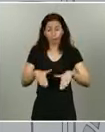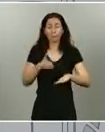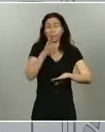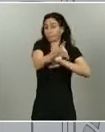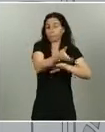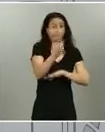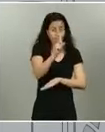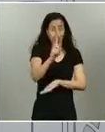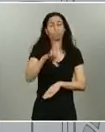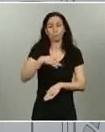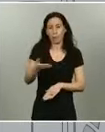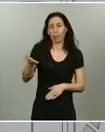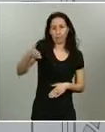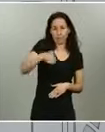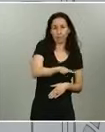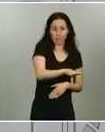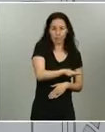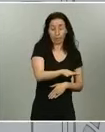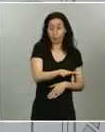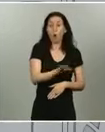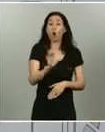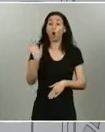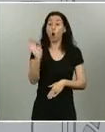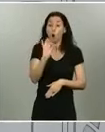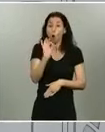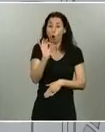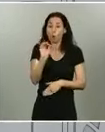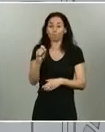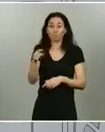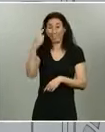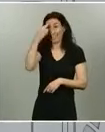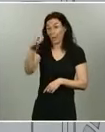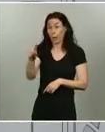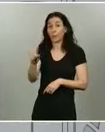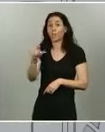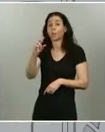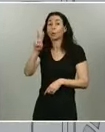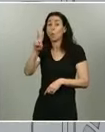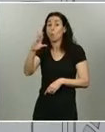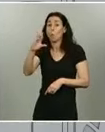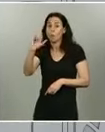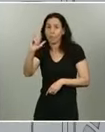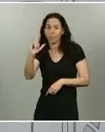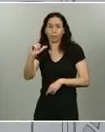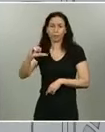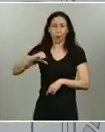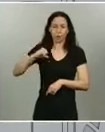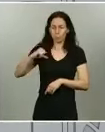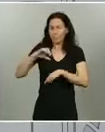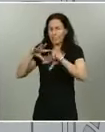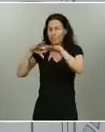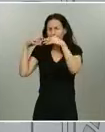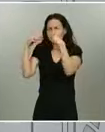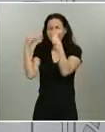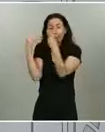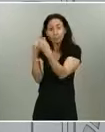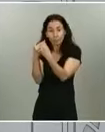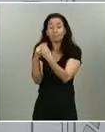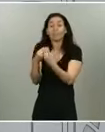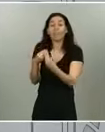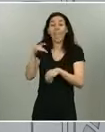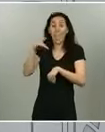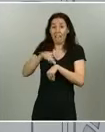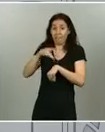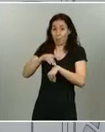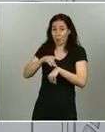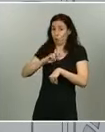pacientes se lo hayan pensado dos veces y hayan preferido esperar para no saturar más los hospitales. Todo esto ha podido pasar. Todos hemos sido